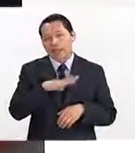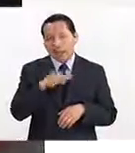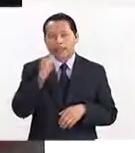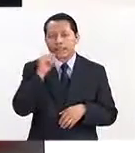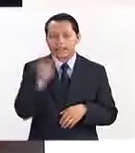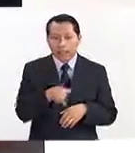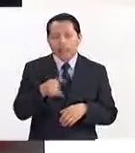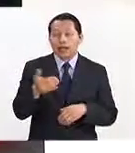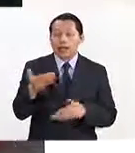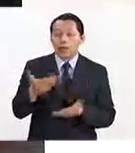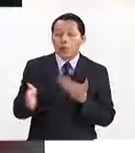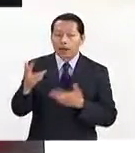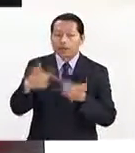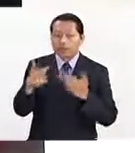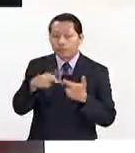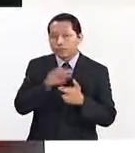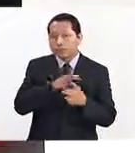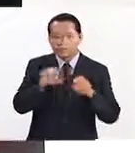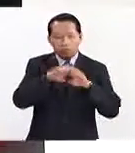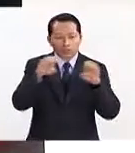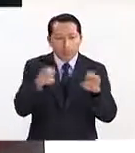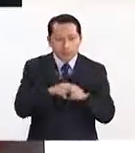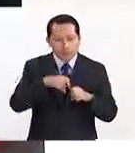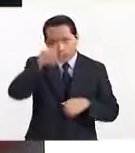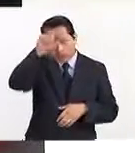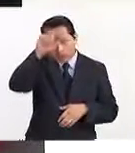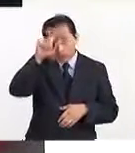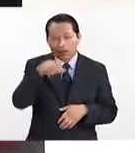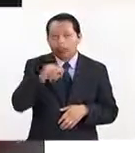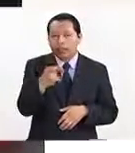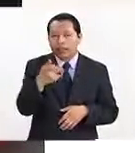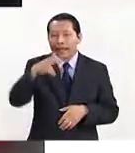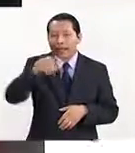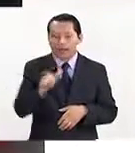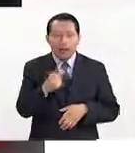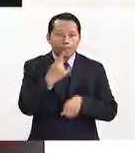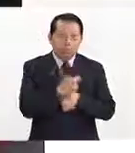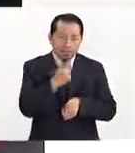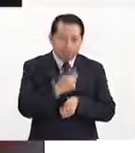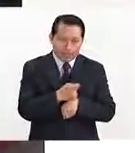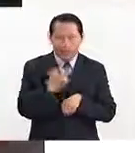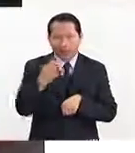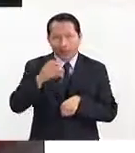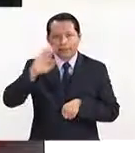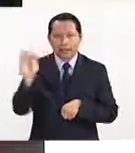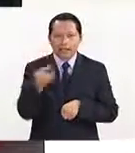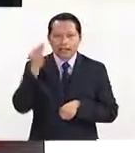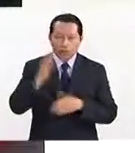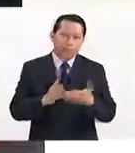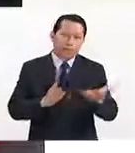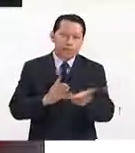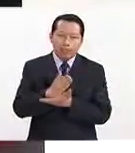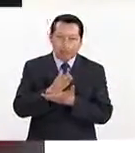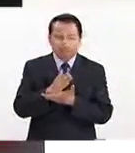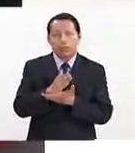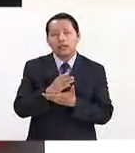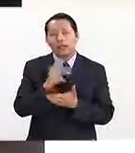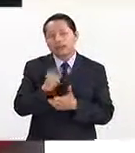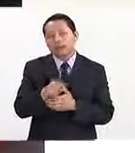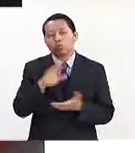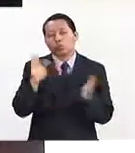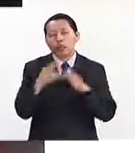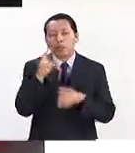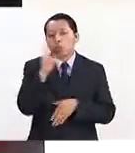bueno pues regresa entonces el equipo de Egipto Nigeria se convirtió en el primero de esta federación en clasificar a lo que es mundial